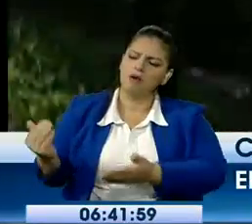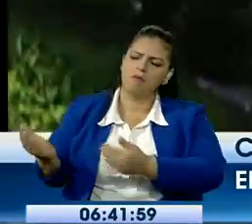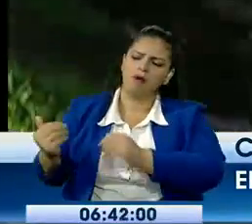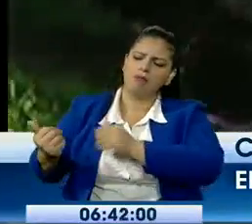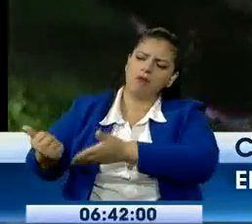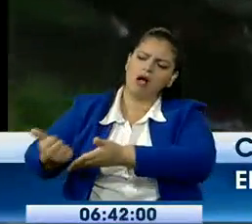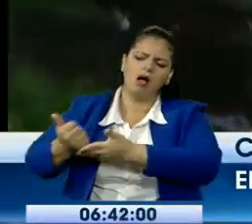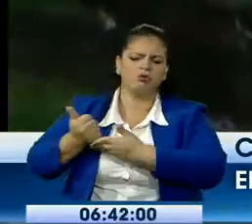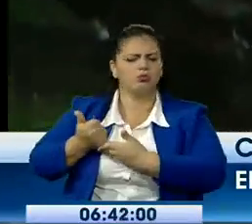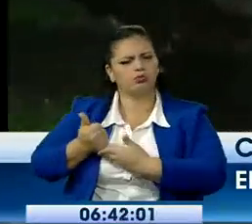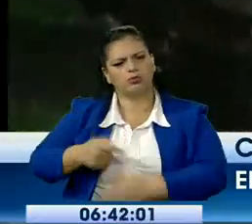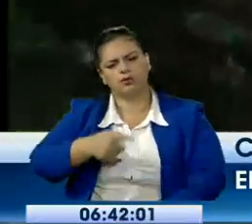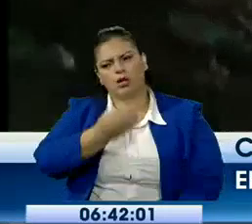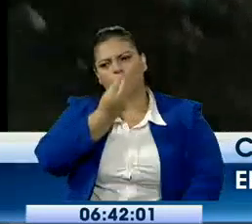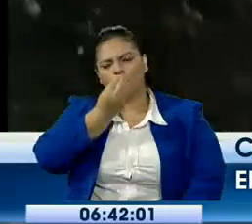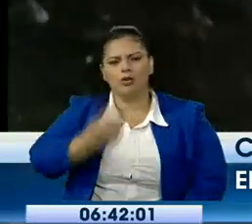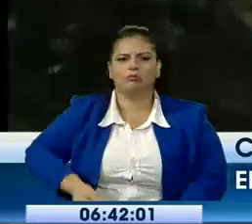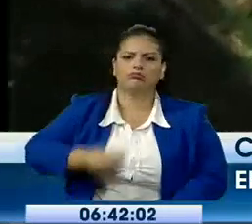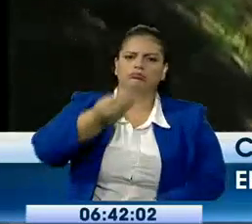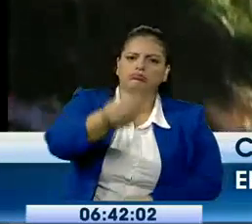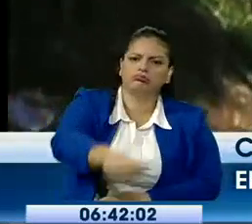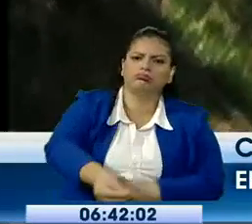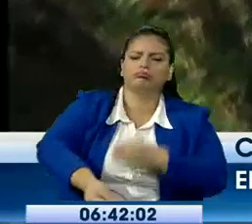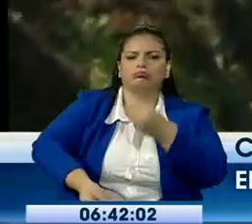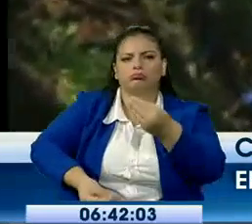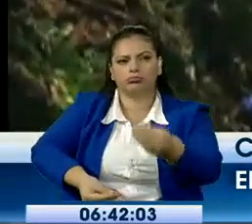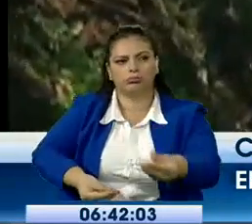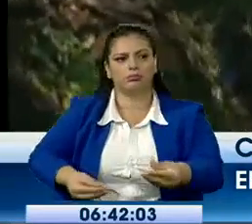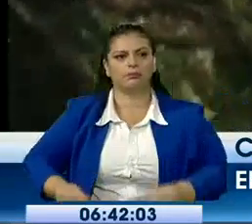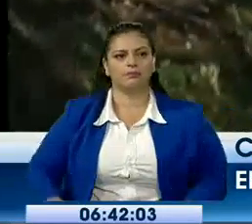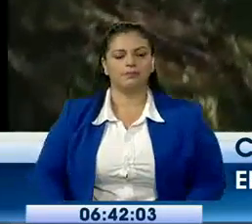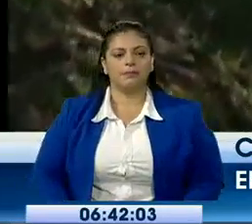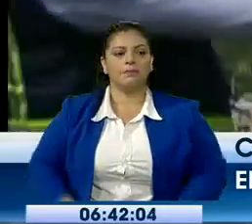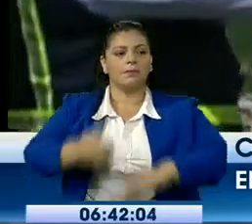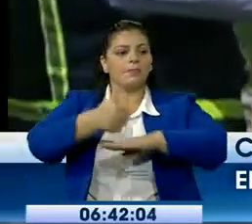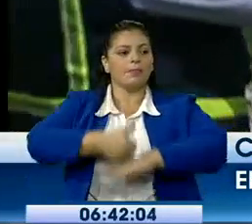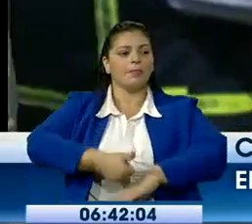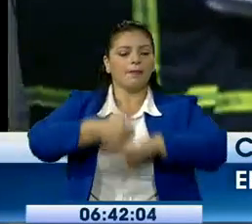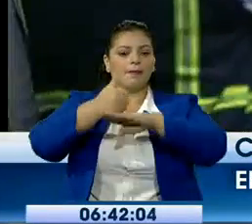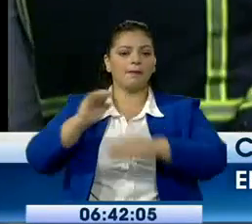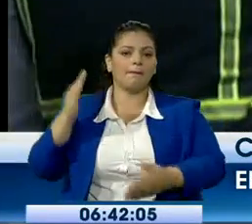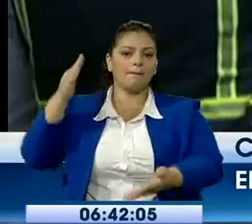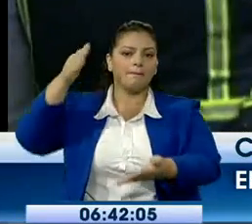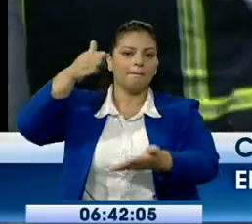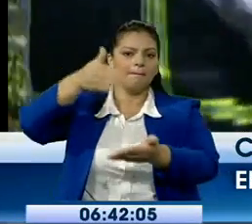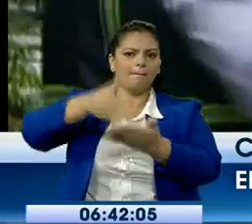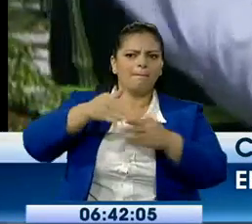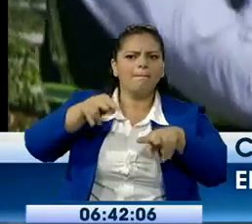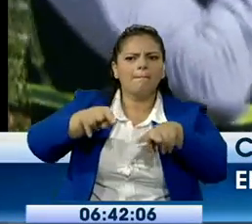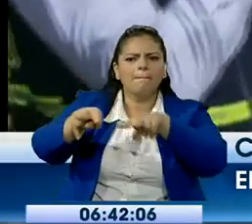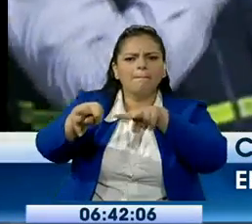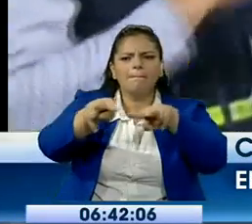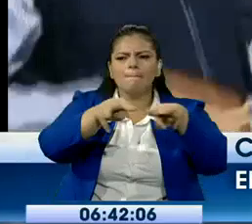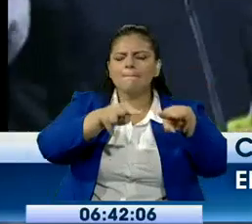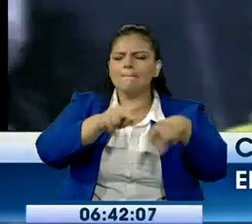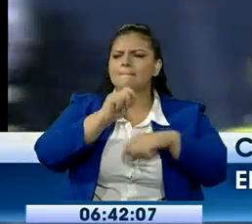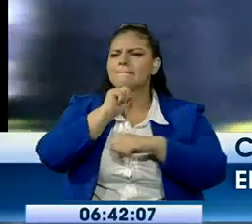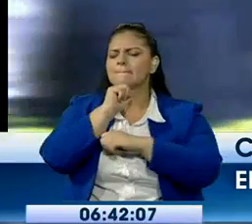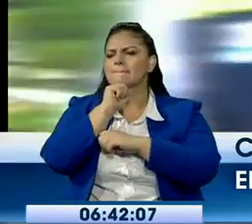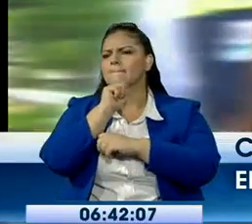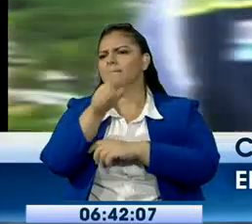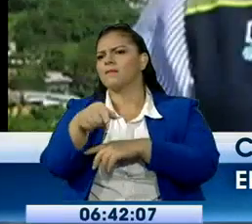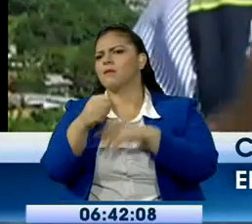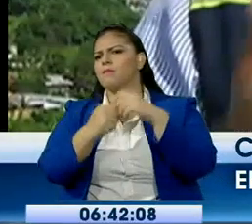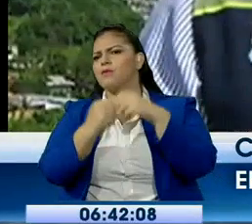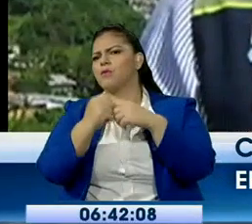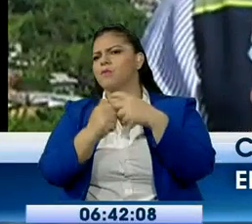Autoridades del municipio de Durán llegaron al punto para verificar los daños. Dicen que buscan solucionar los problemas en el lugar. Hoy hemos entregado acá